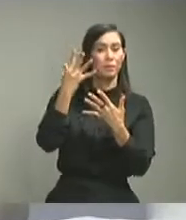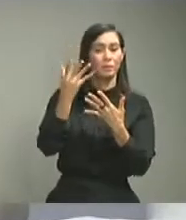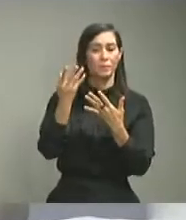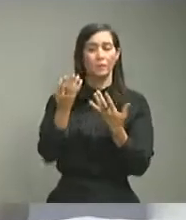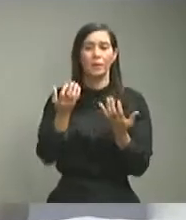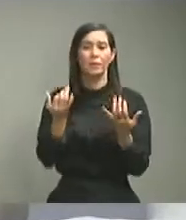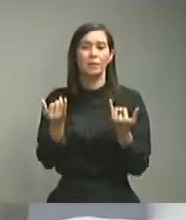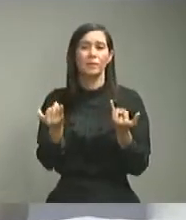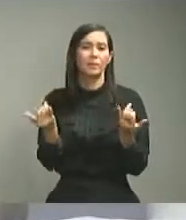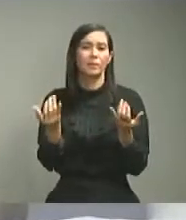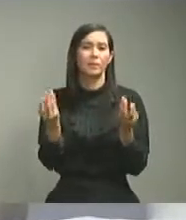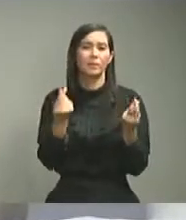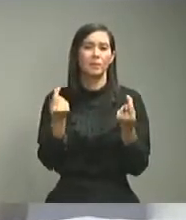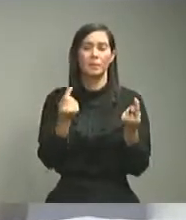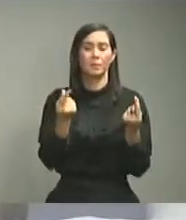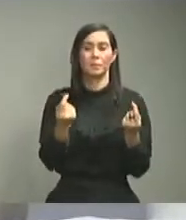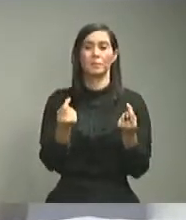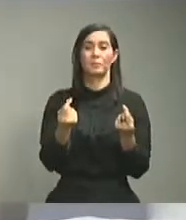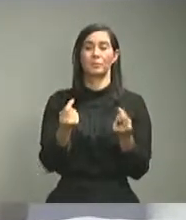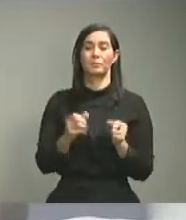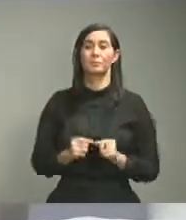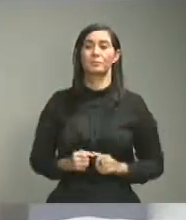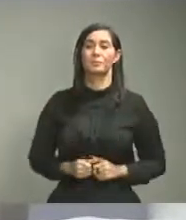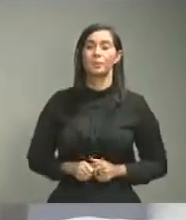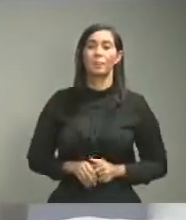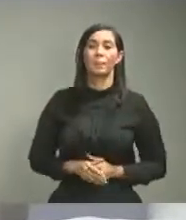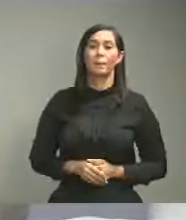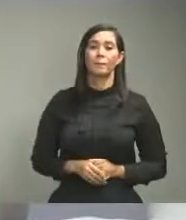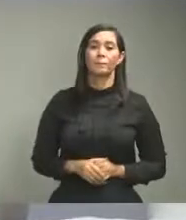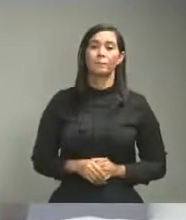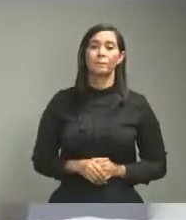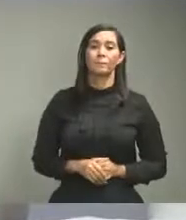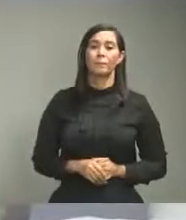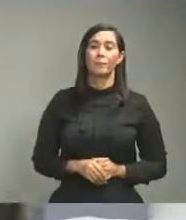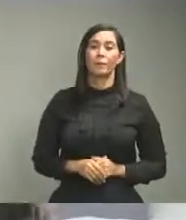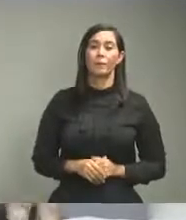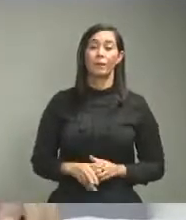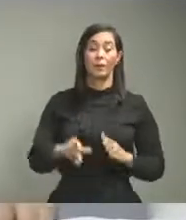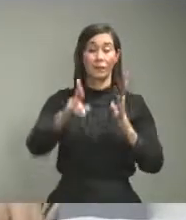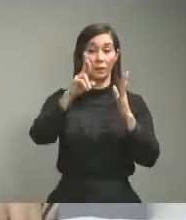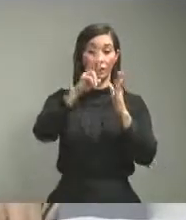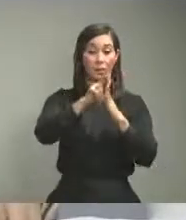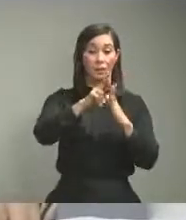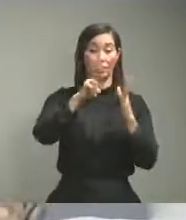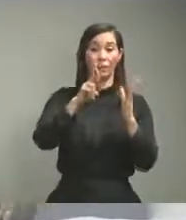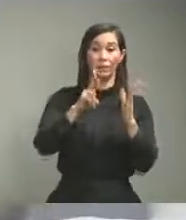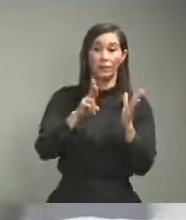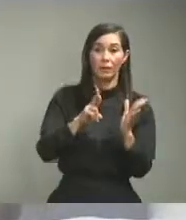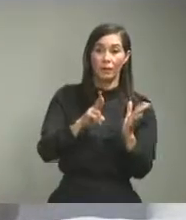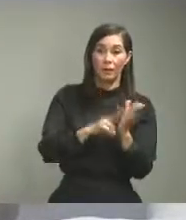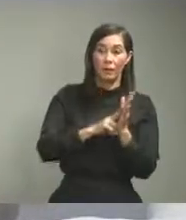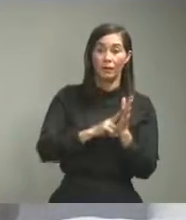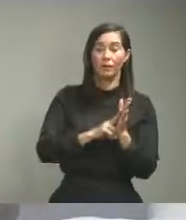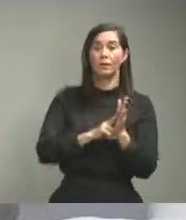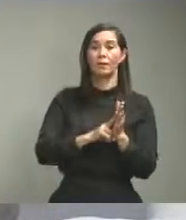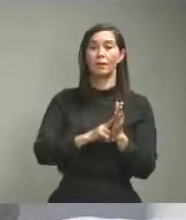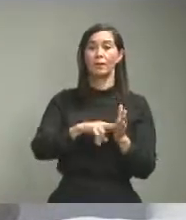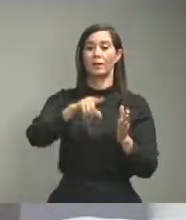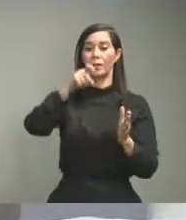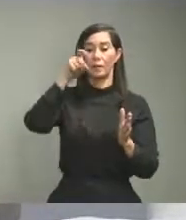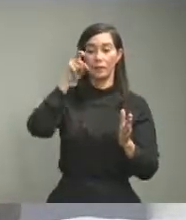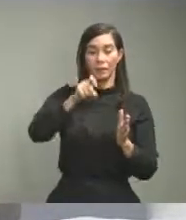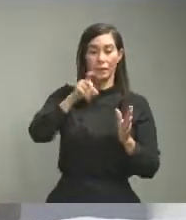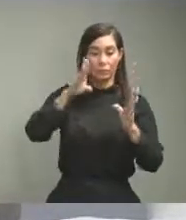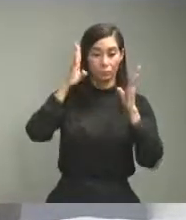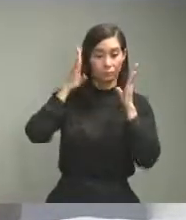restrictivas en esa dirección medidas que deberán poner el foco